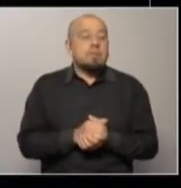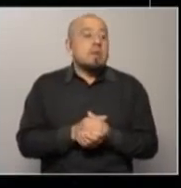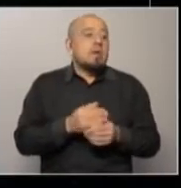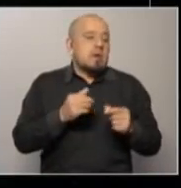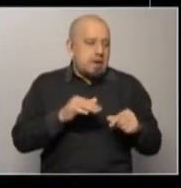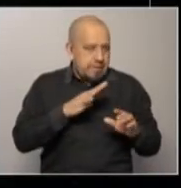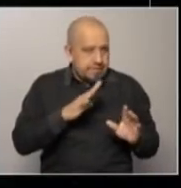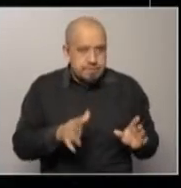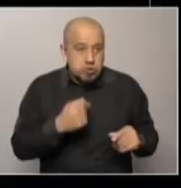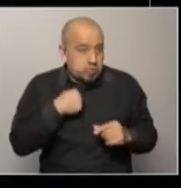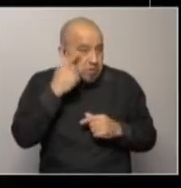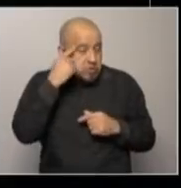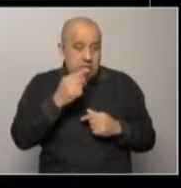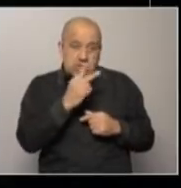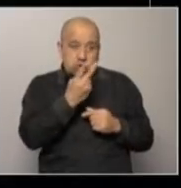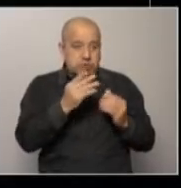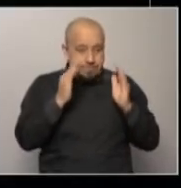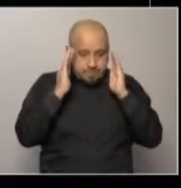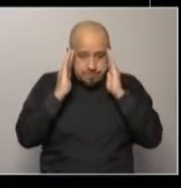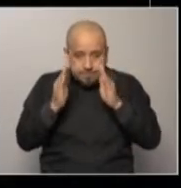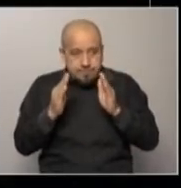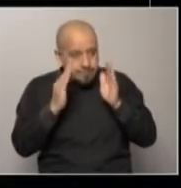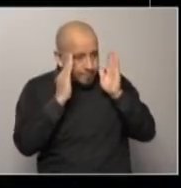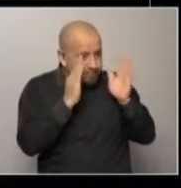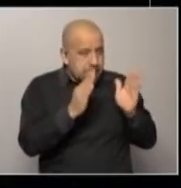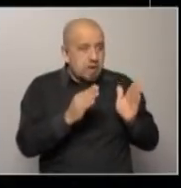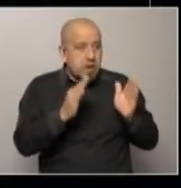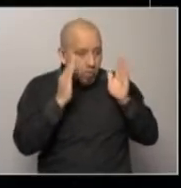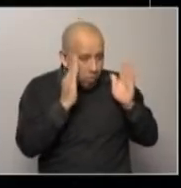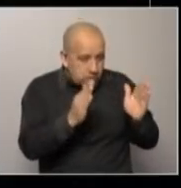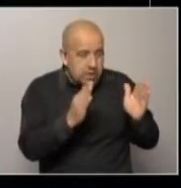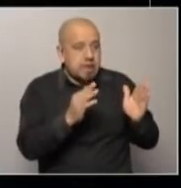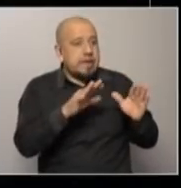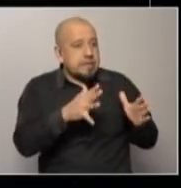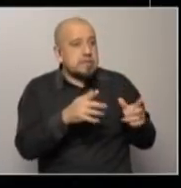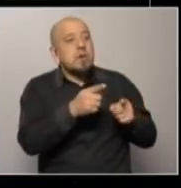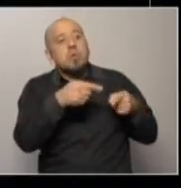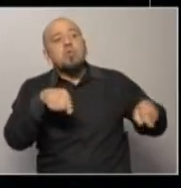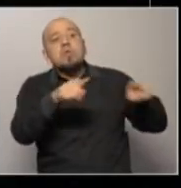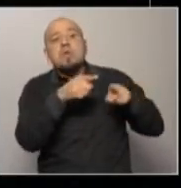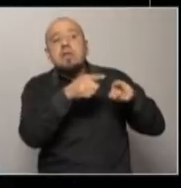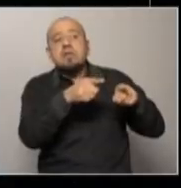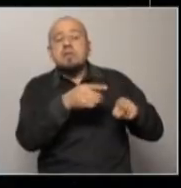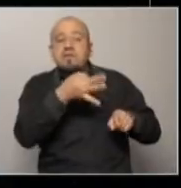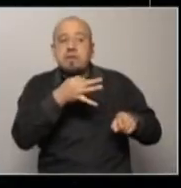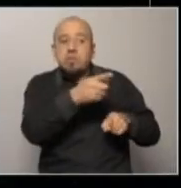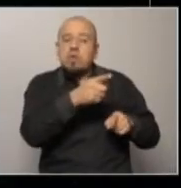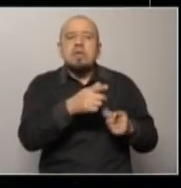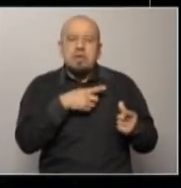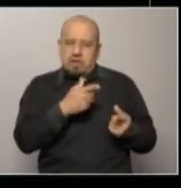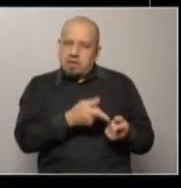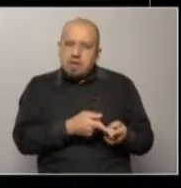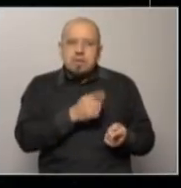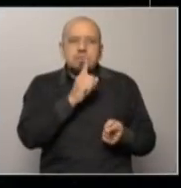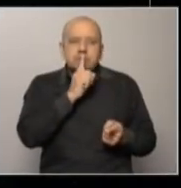admite dos lecturas. Una lectura es, bueno, en verdad ustedes son cómplices, también